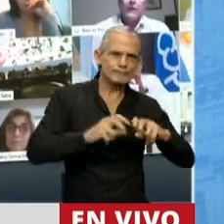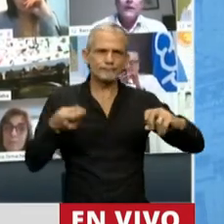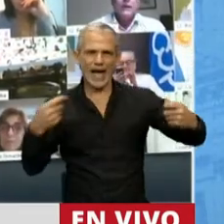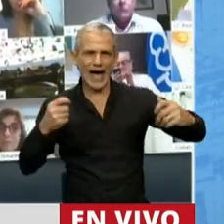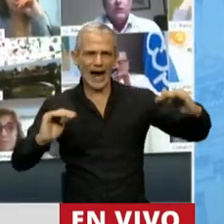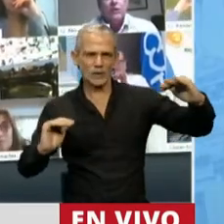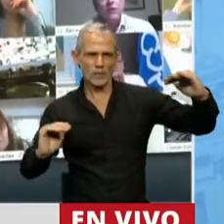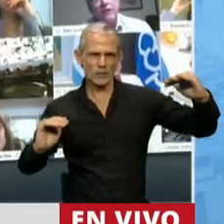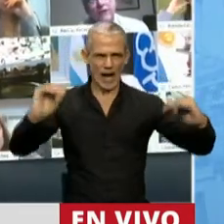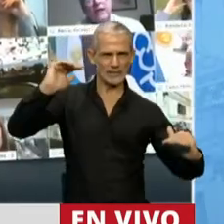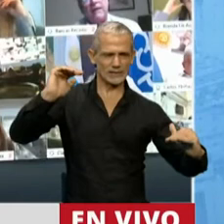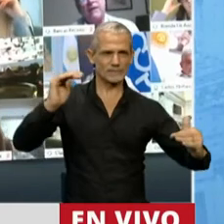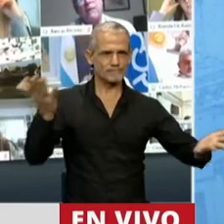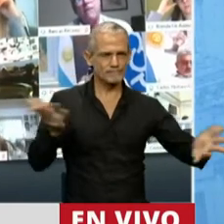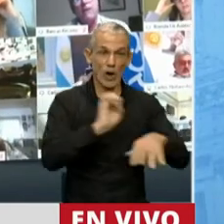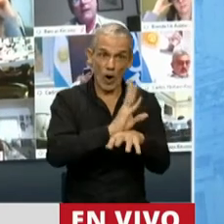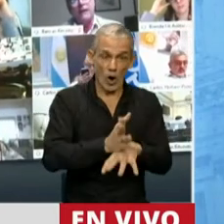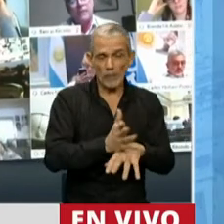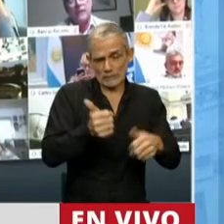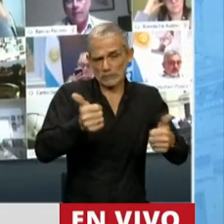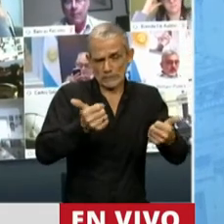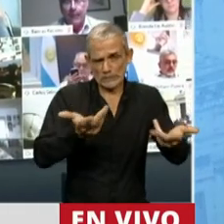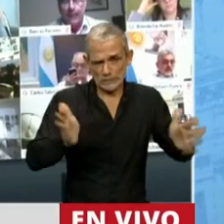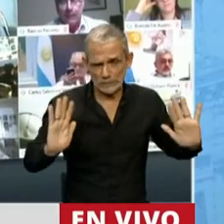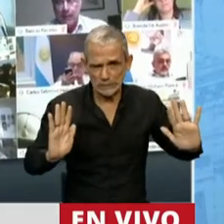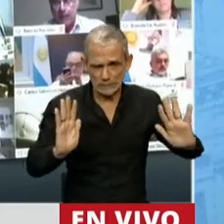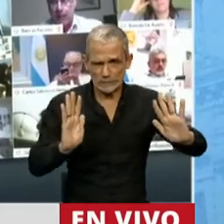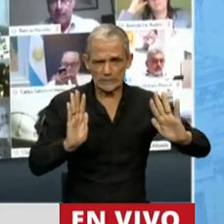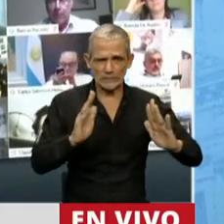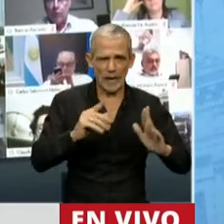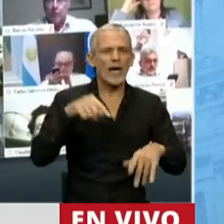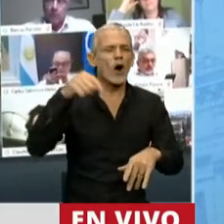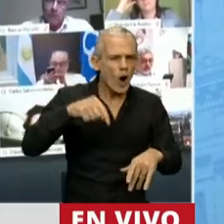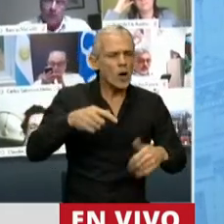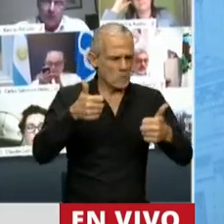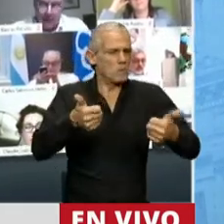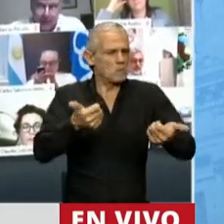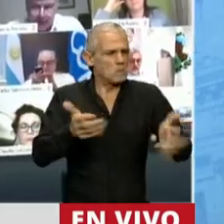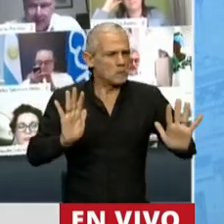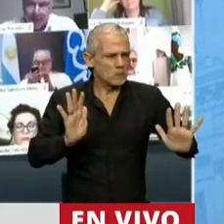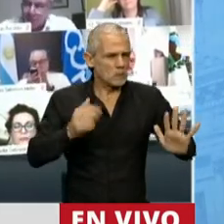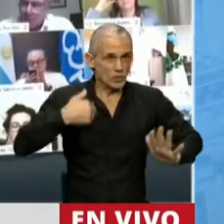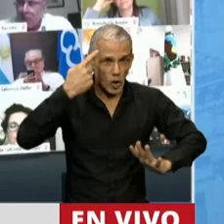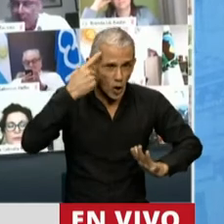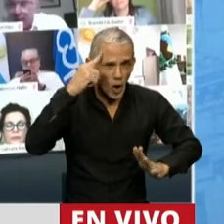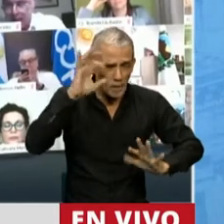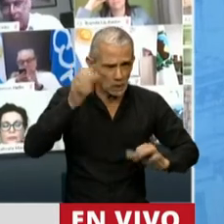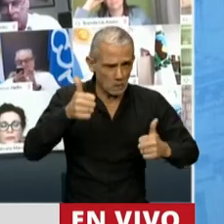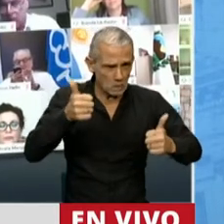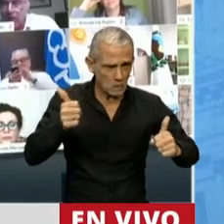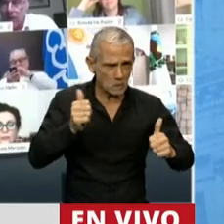que enfrentamos pospandemia. A mí me parece bien que hoy estemos en este camino. Voy a tomar el camino que se ha